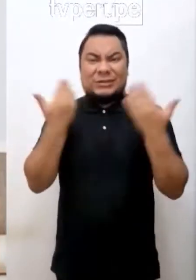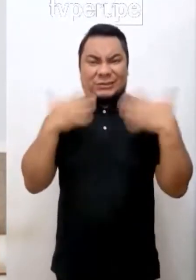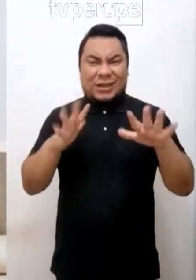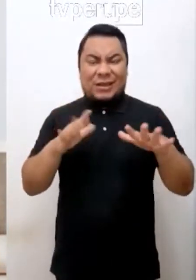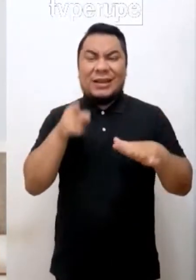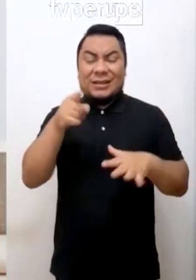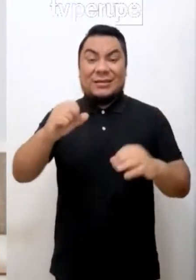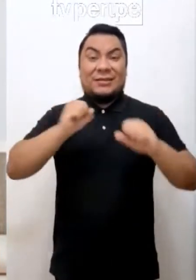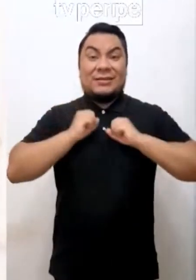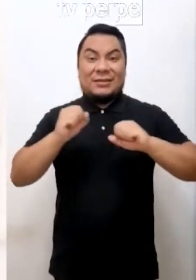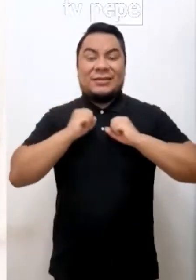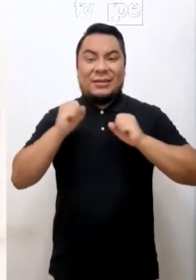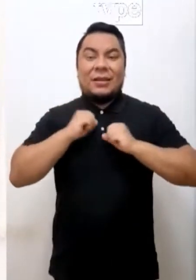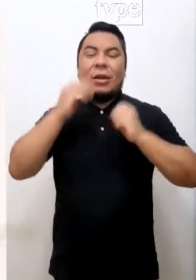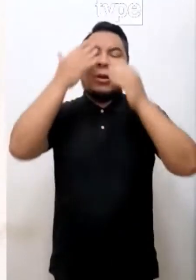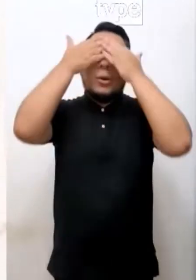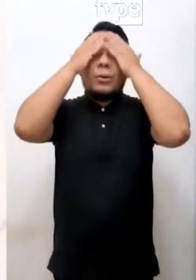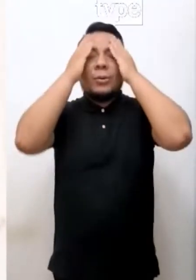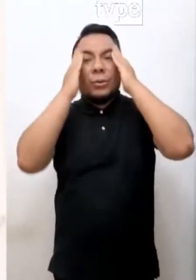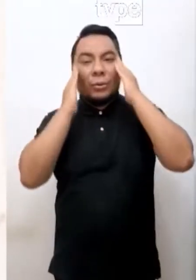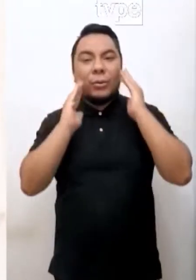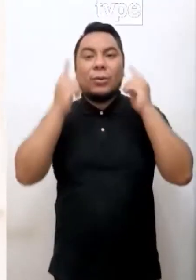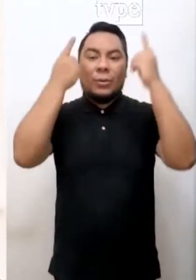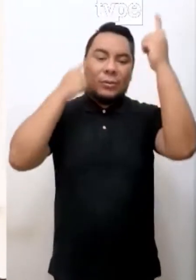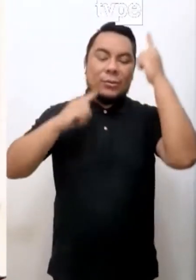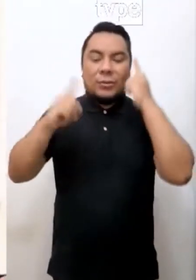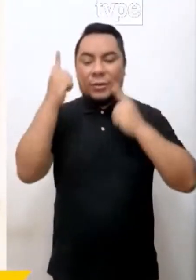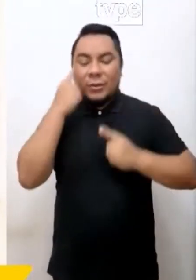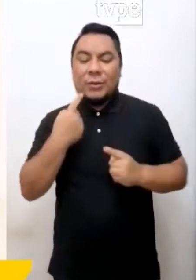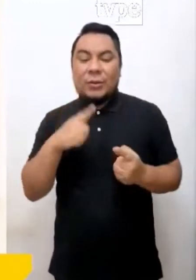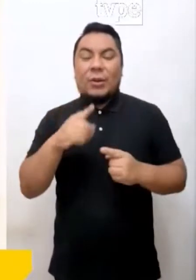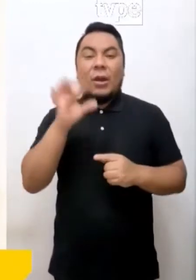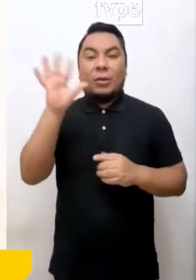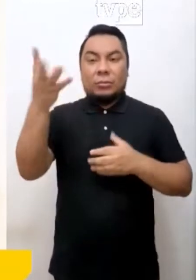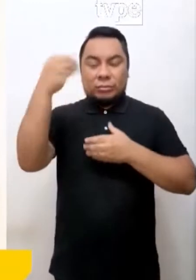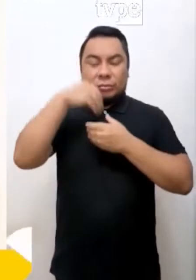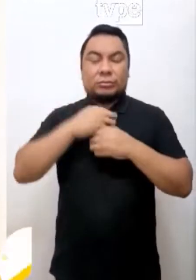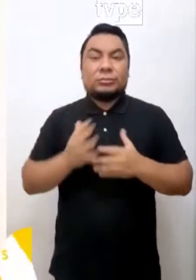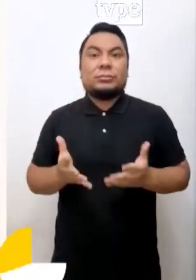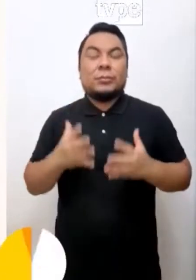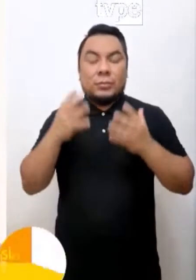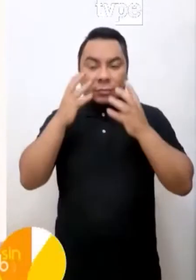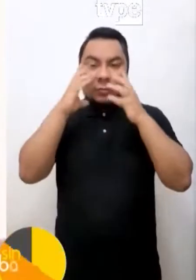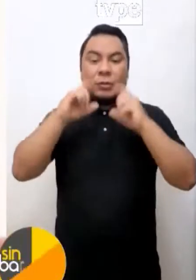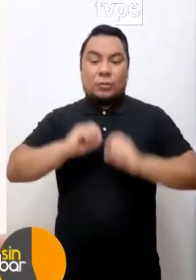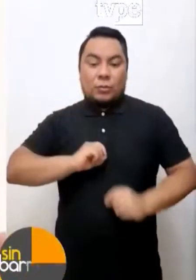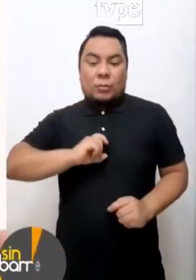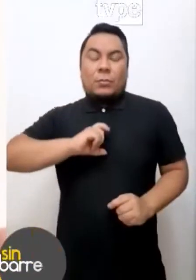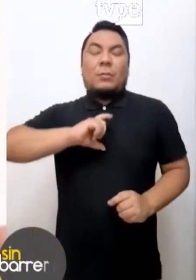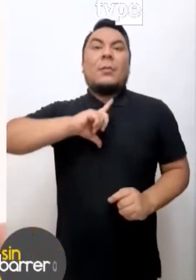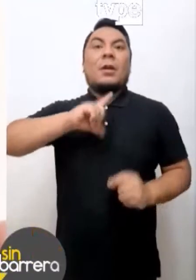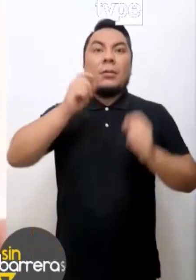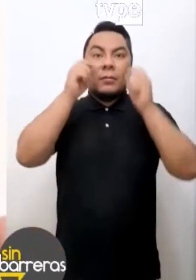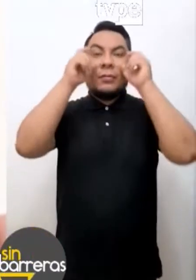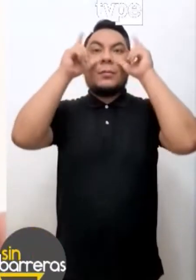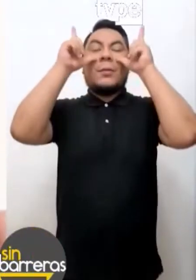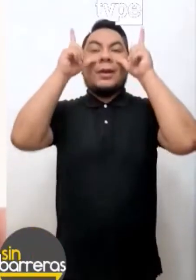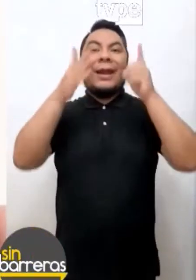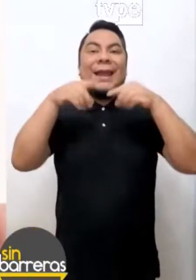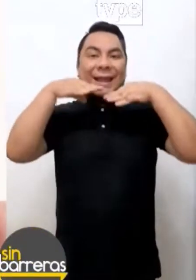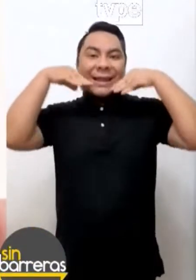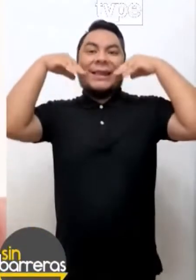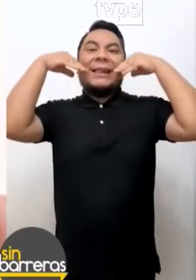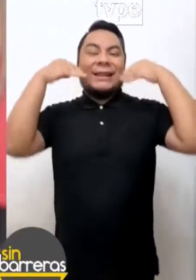ejercicio genera endorfina. Entonces, al generar esta hormona nos va a mantener activos, nos va a mantener más